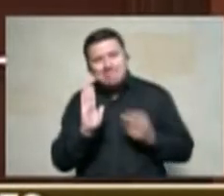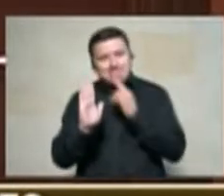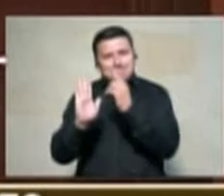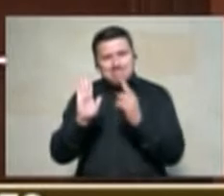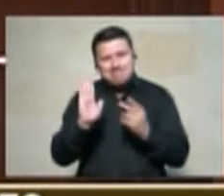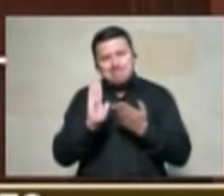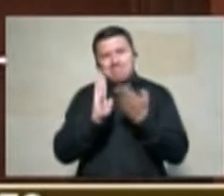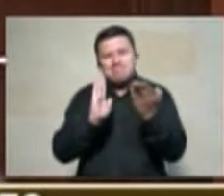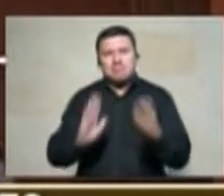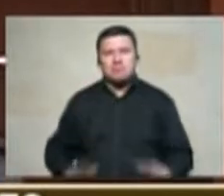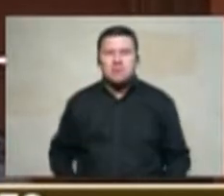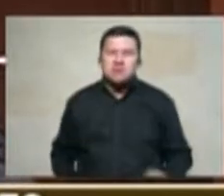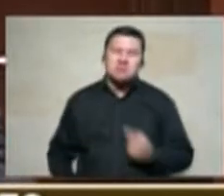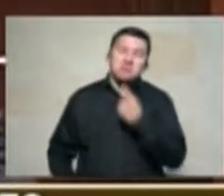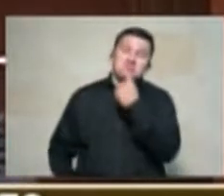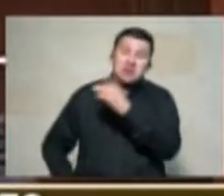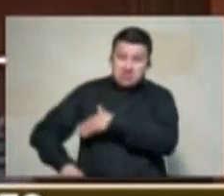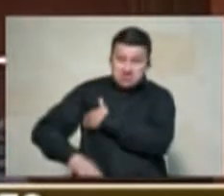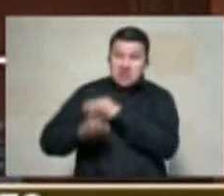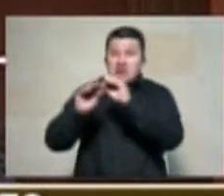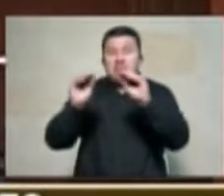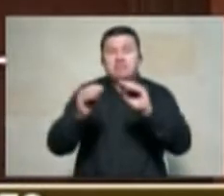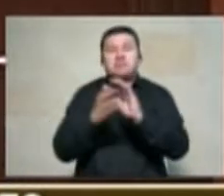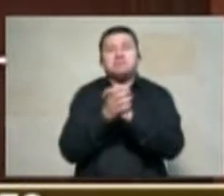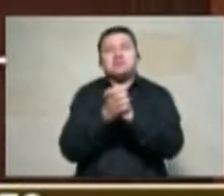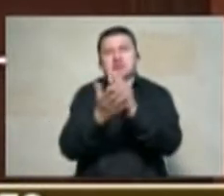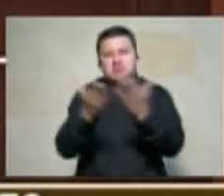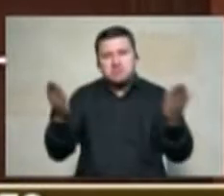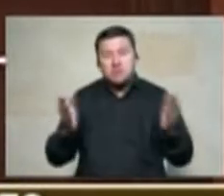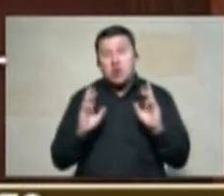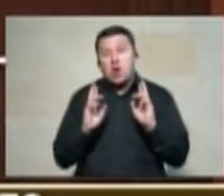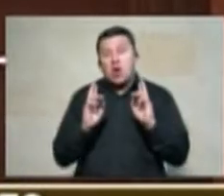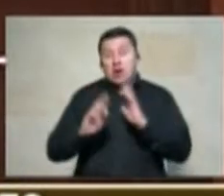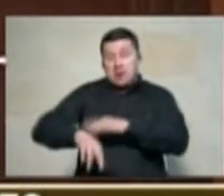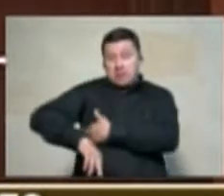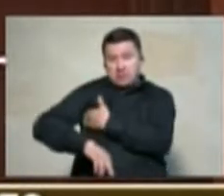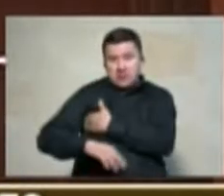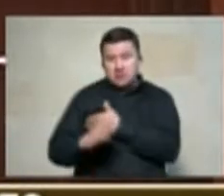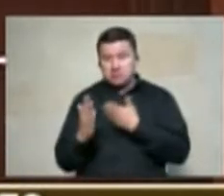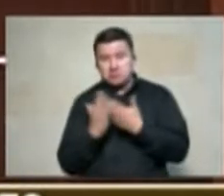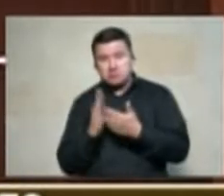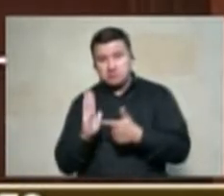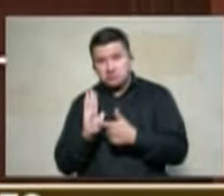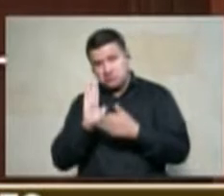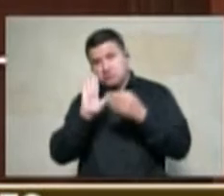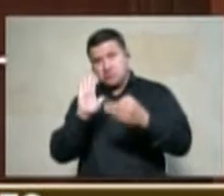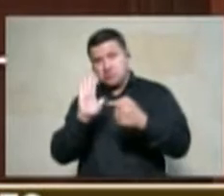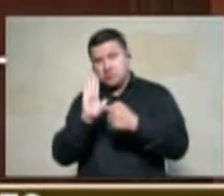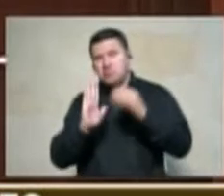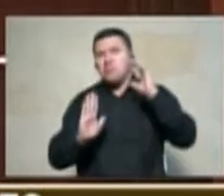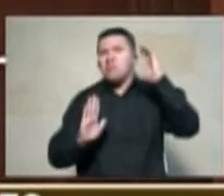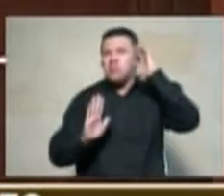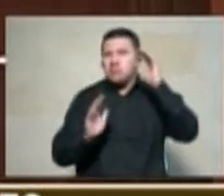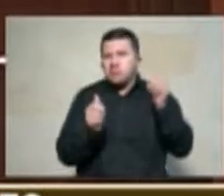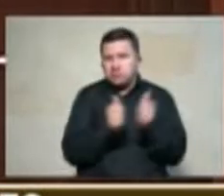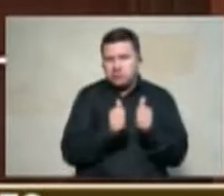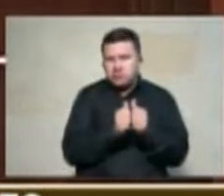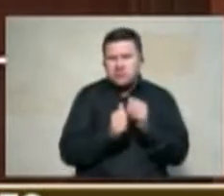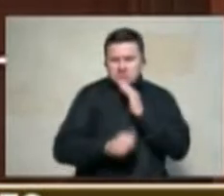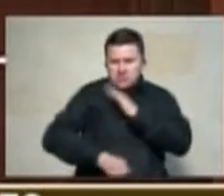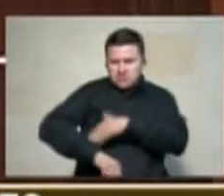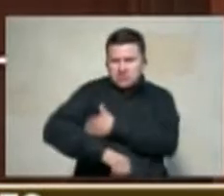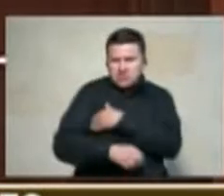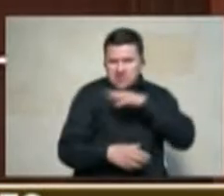confiemos en que los buenos oficios del señor ministro de agricultura hoy quien se encuentra acompañado del ministro del interior en